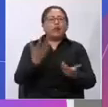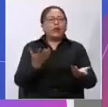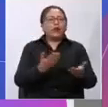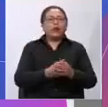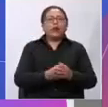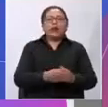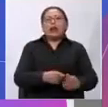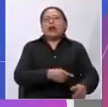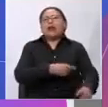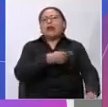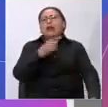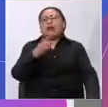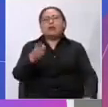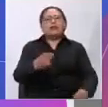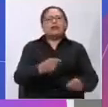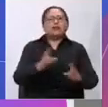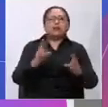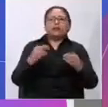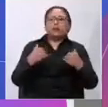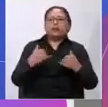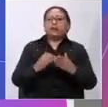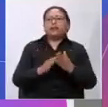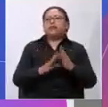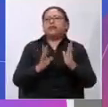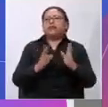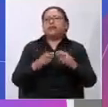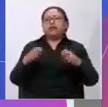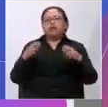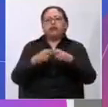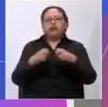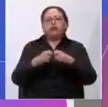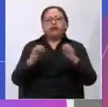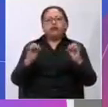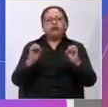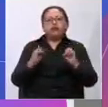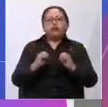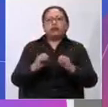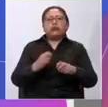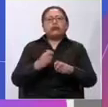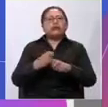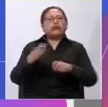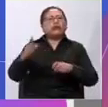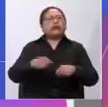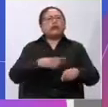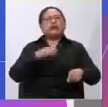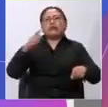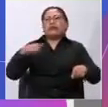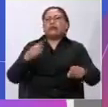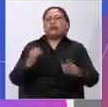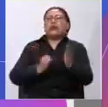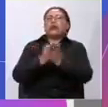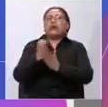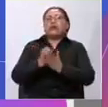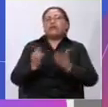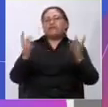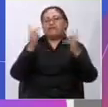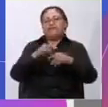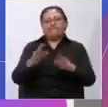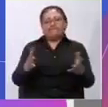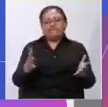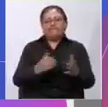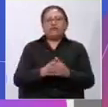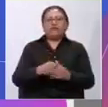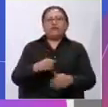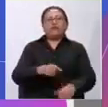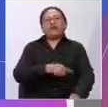territorios donde ni siquiera llega el servicio de electricidad con regularidad y menos aún el internet. En otras